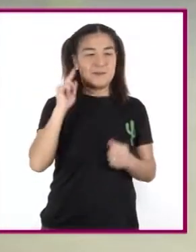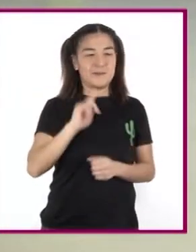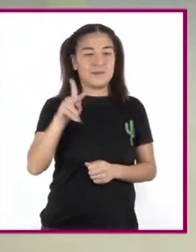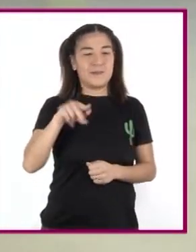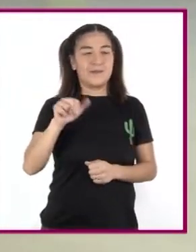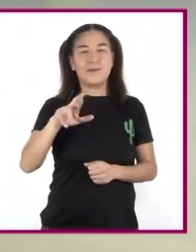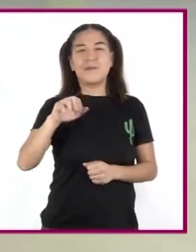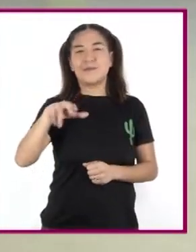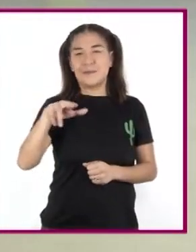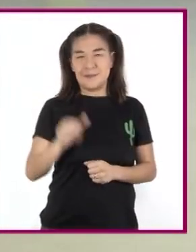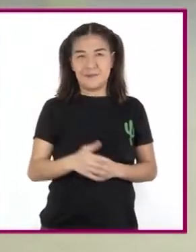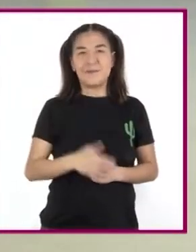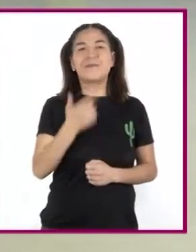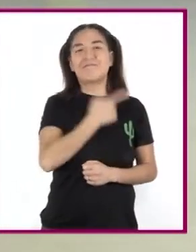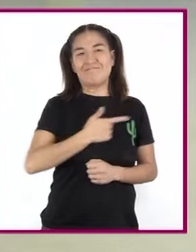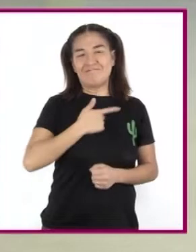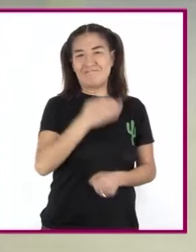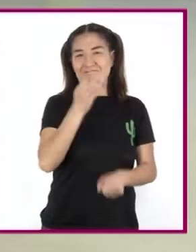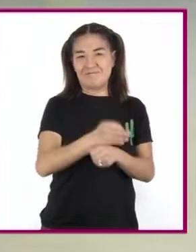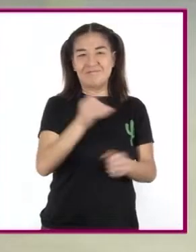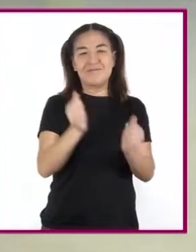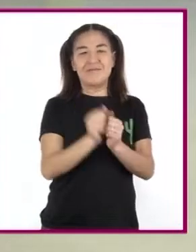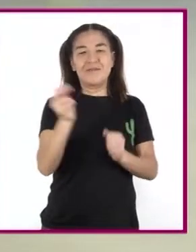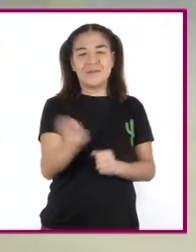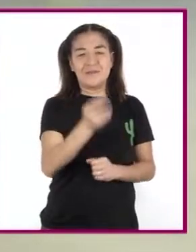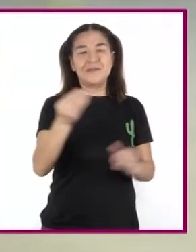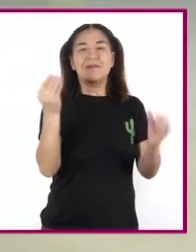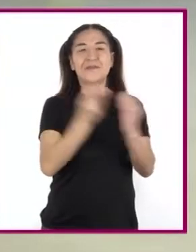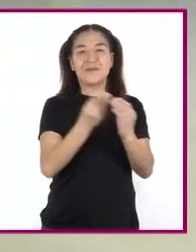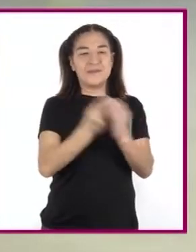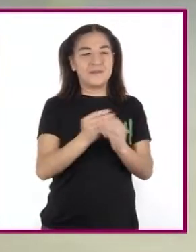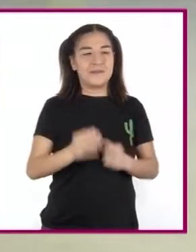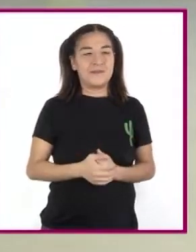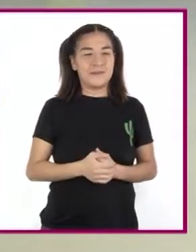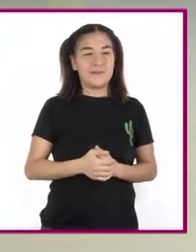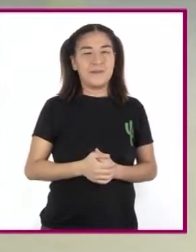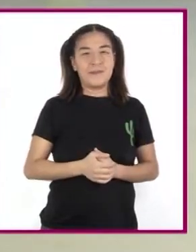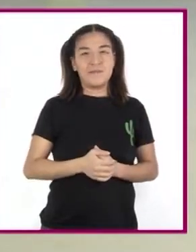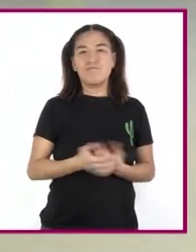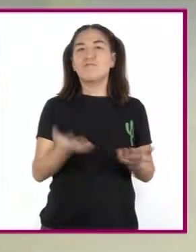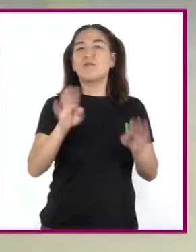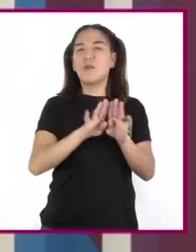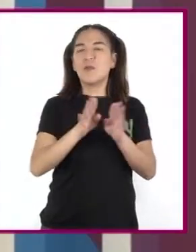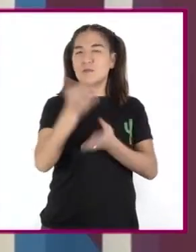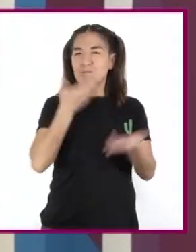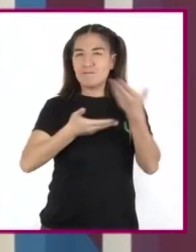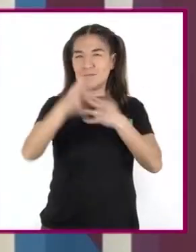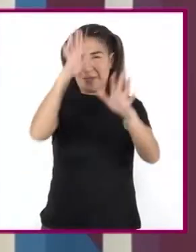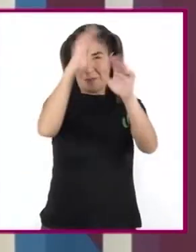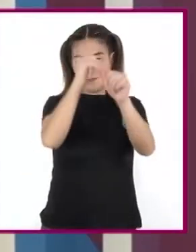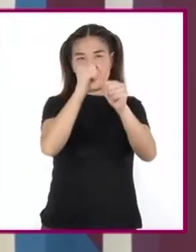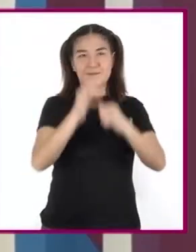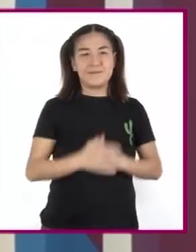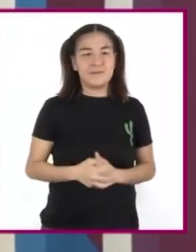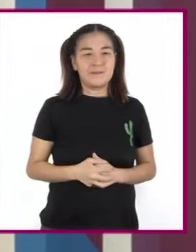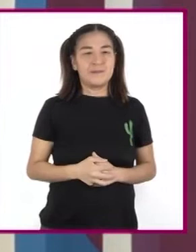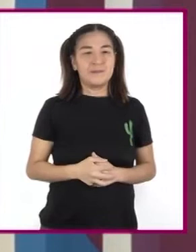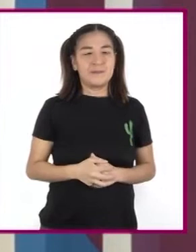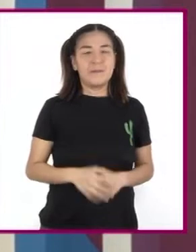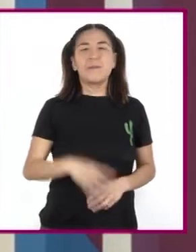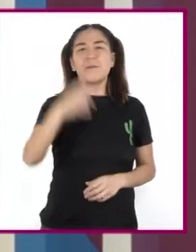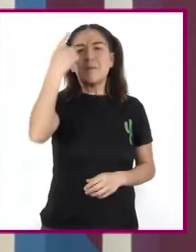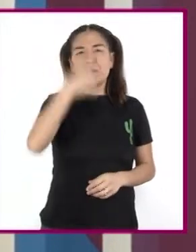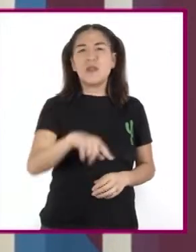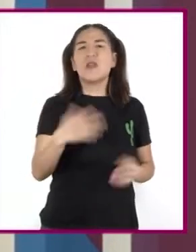y me siento muy complacida de estar con ustedes en la sesión Lleguemos a un acuerdo. Para enfrentar la